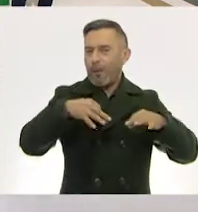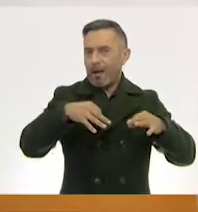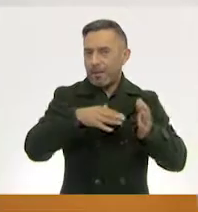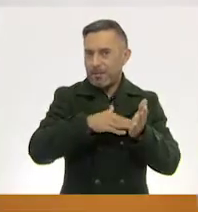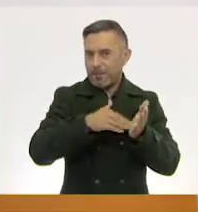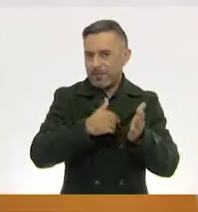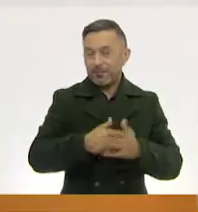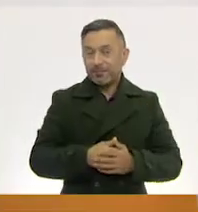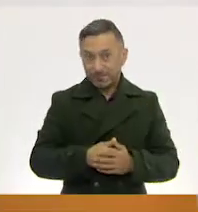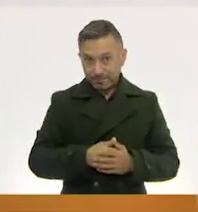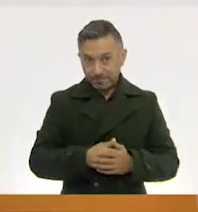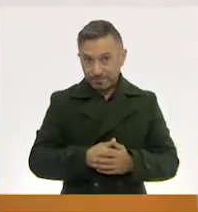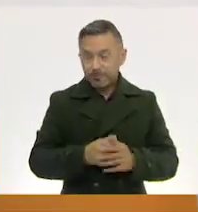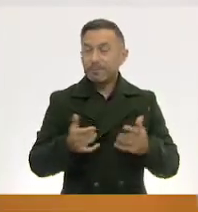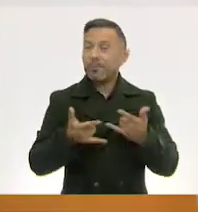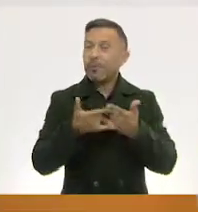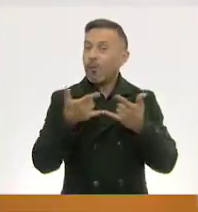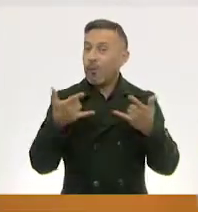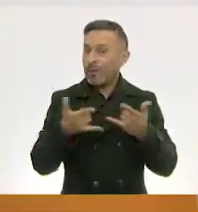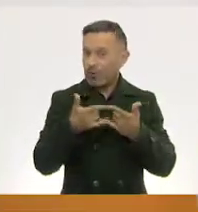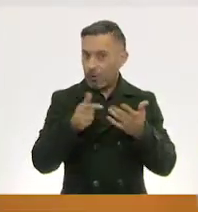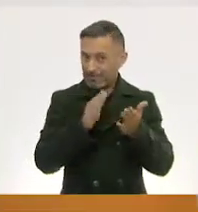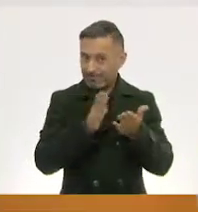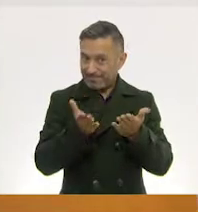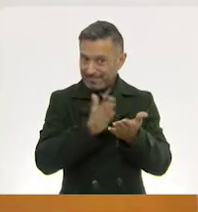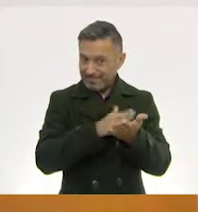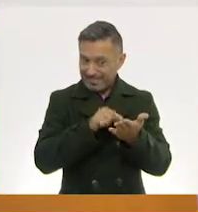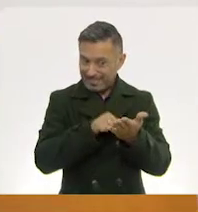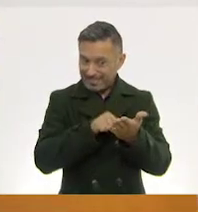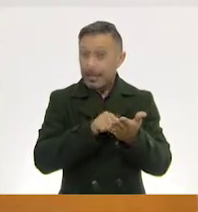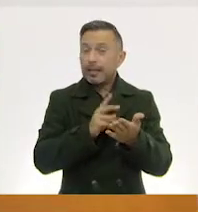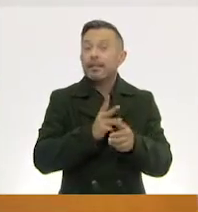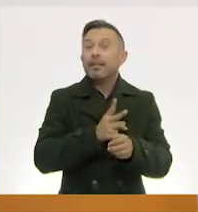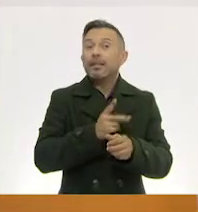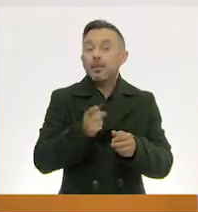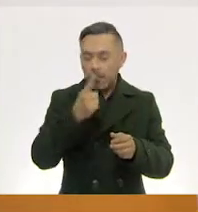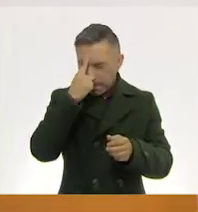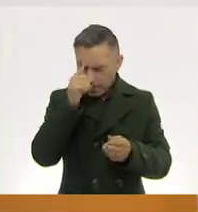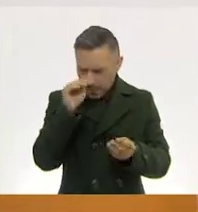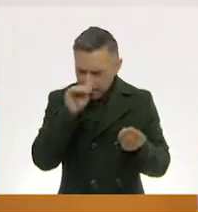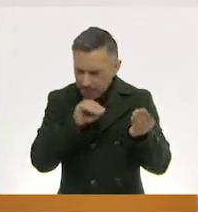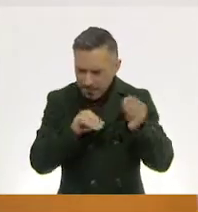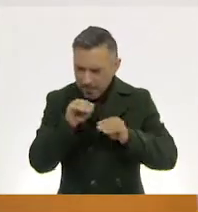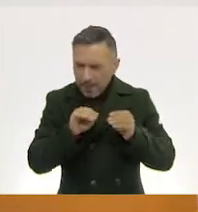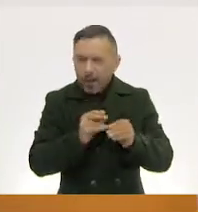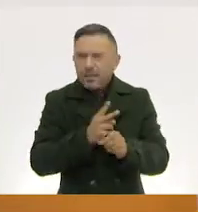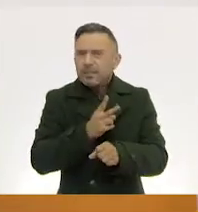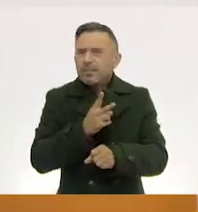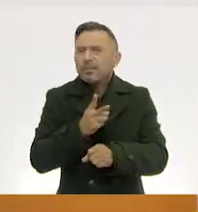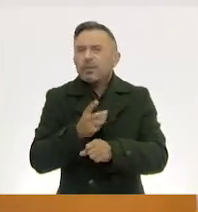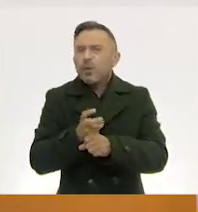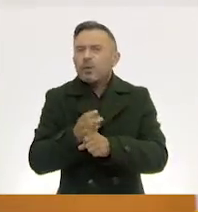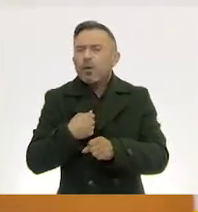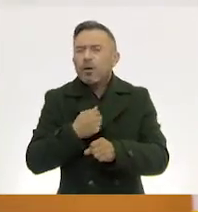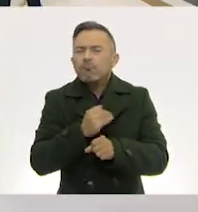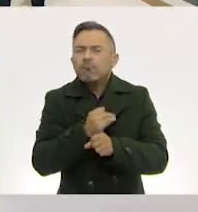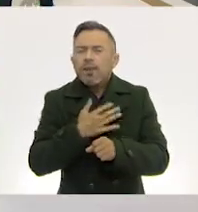cuento Y de ahí La siguiente parte De todo este proceso creativo Para poder dar la exploración